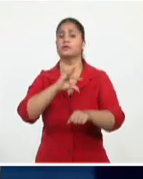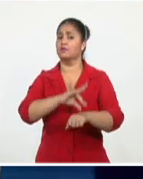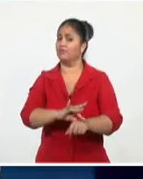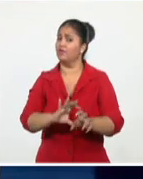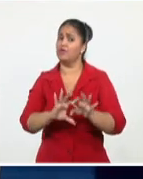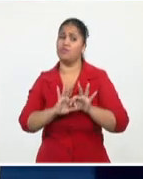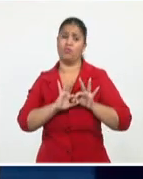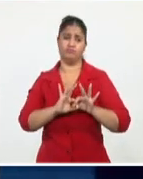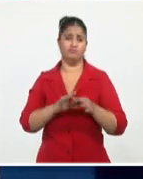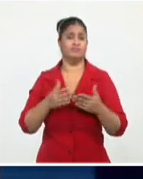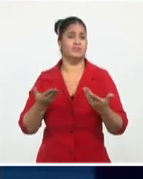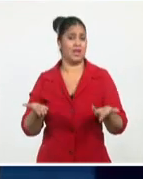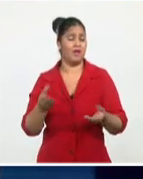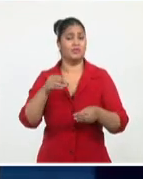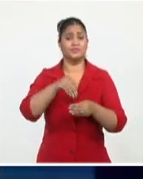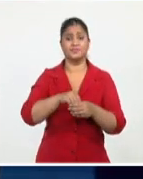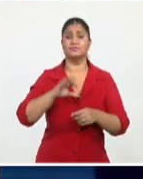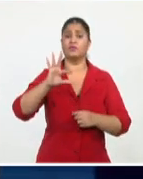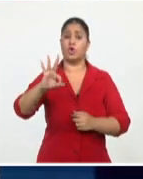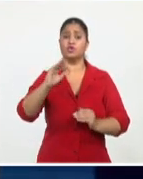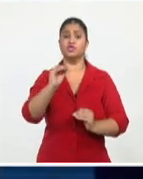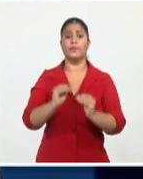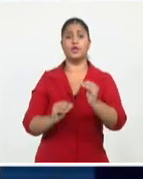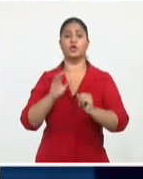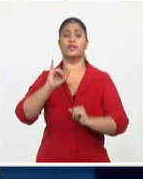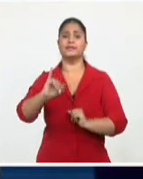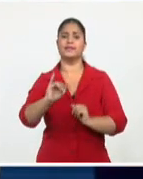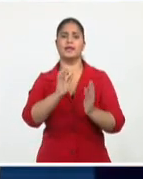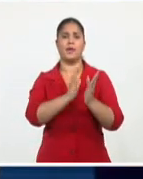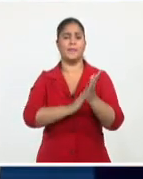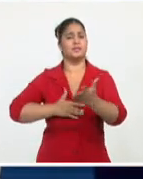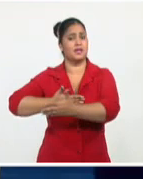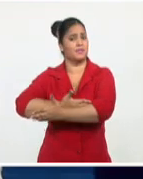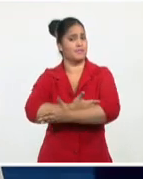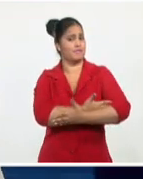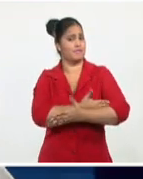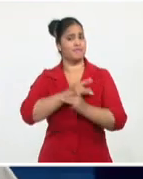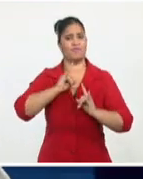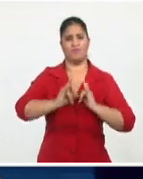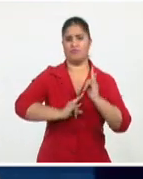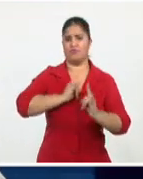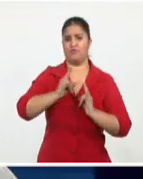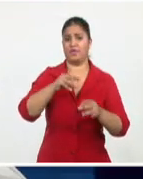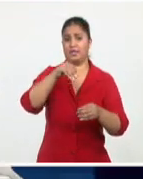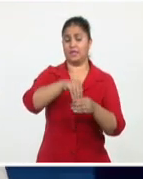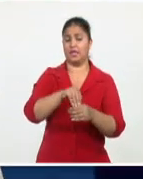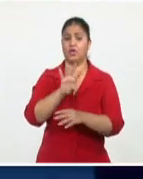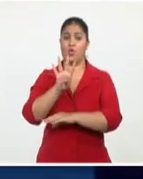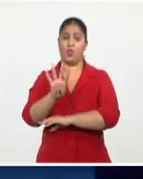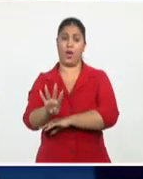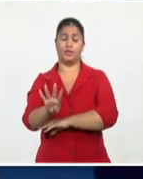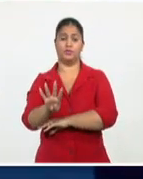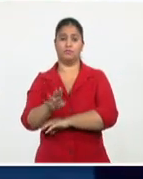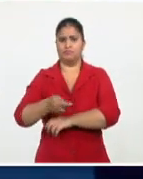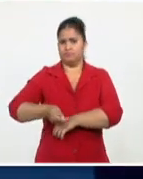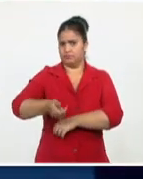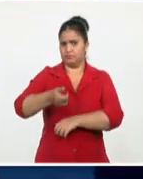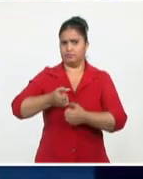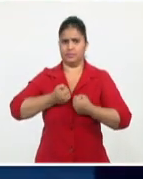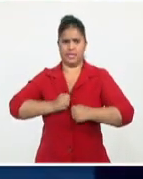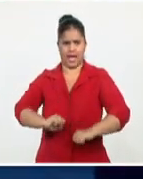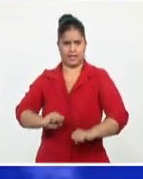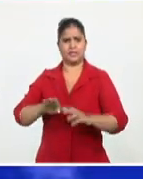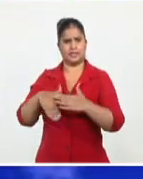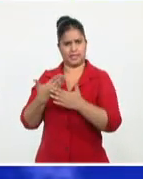ocho menores de seis meses, incluyendo cuatro recién nacidos, que es la